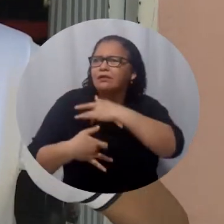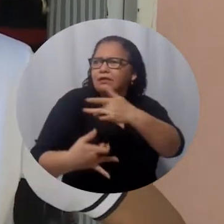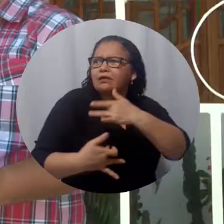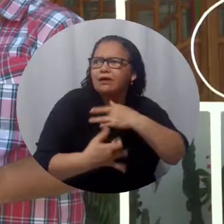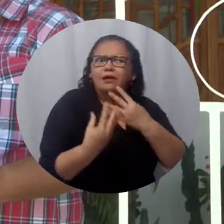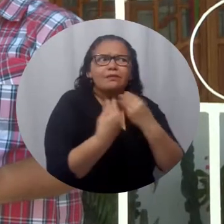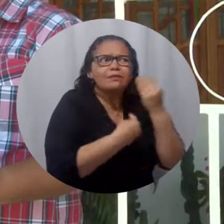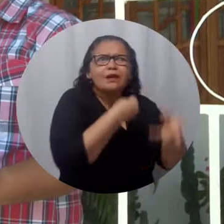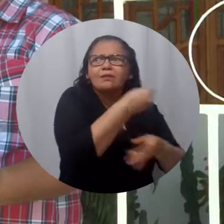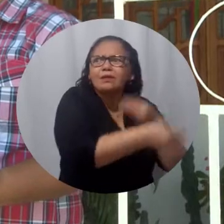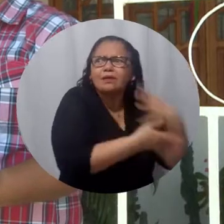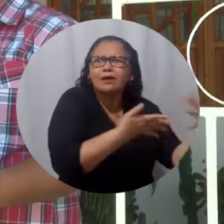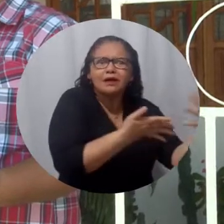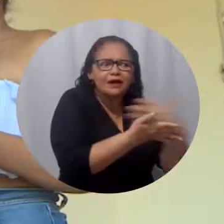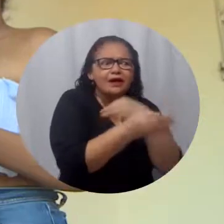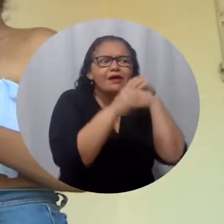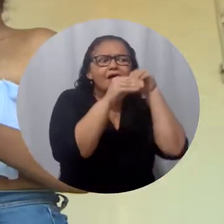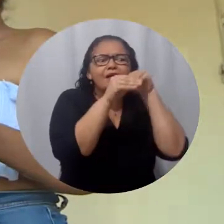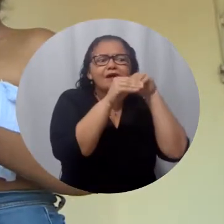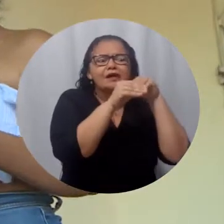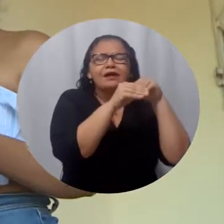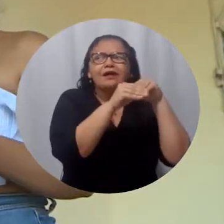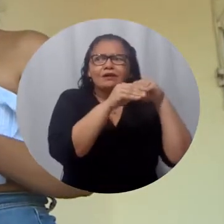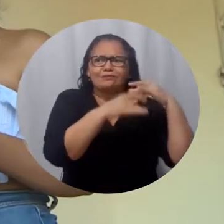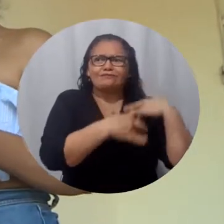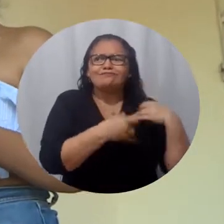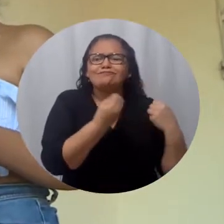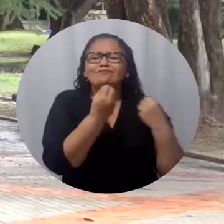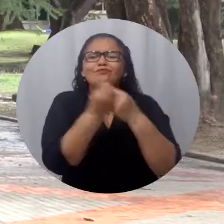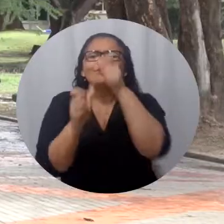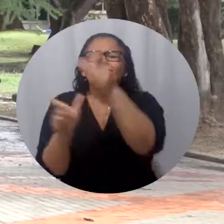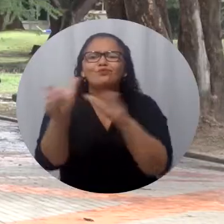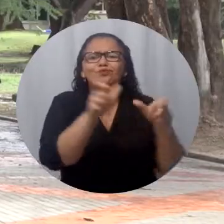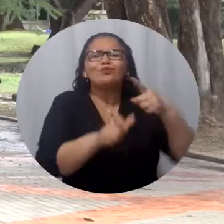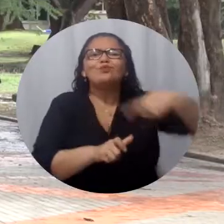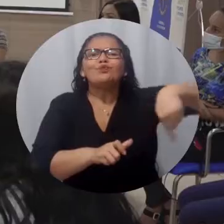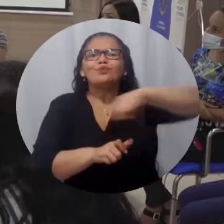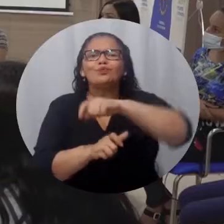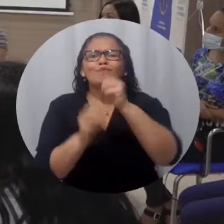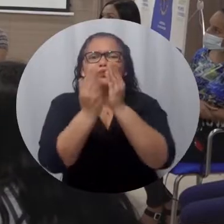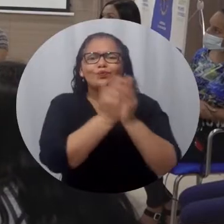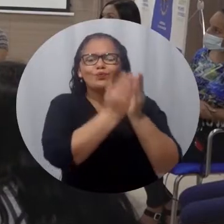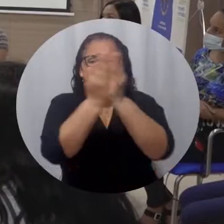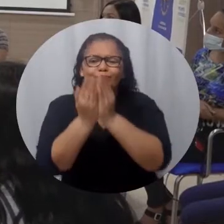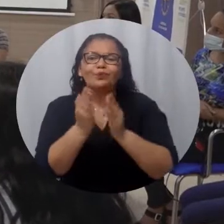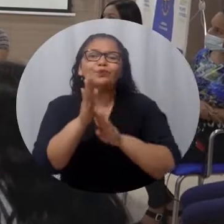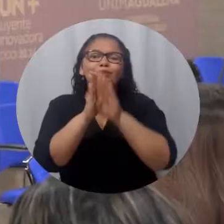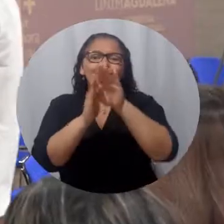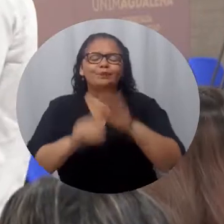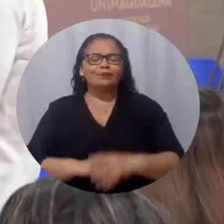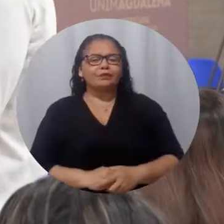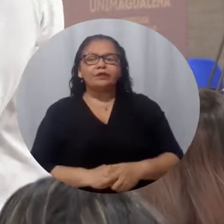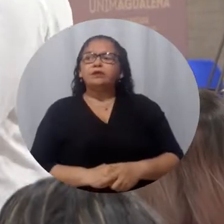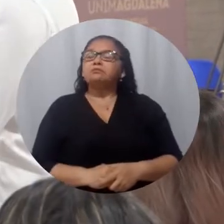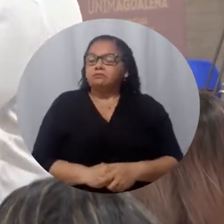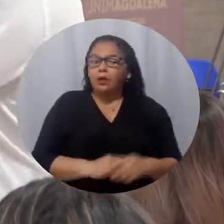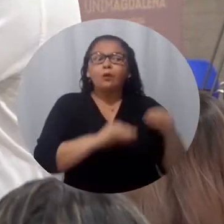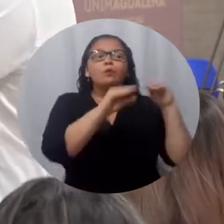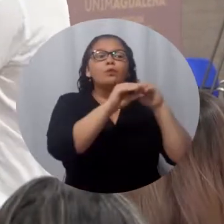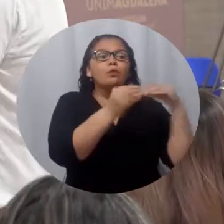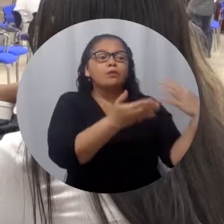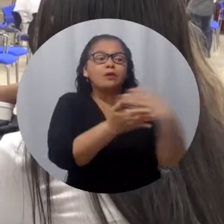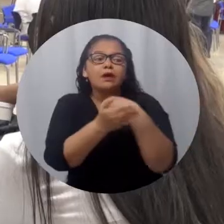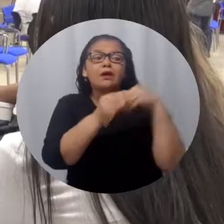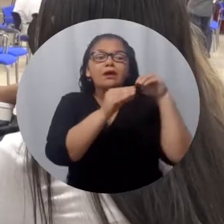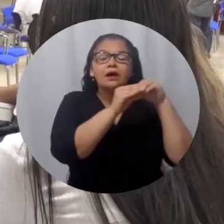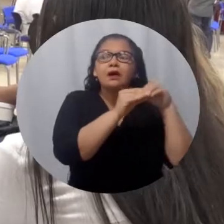sigan sumando a este fondo de solidaridad que a todos los estudiantes nos ha servido mucho. El fondo solidario está abierto para recibir las donaciones